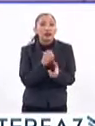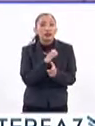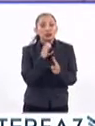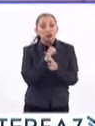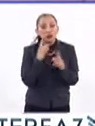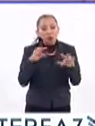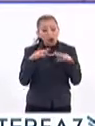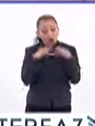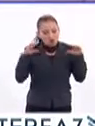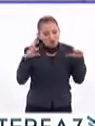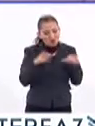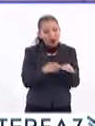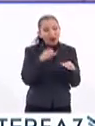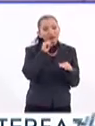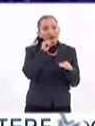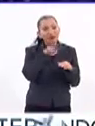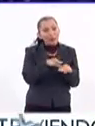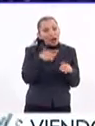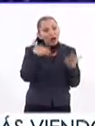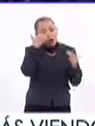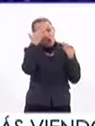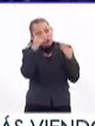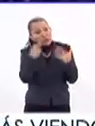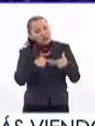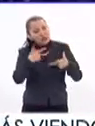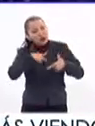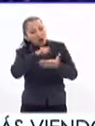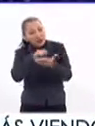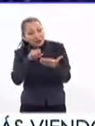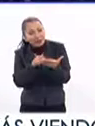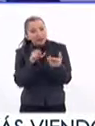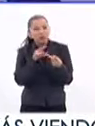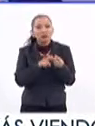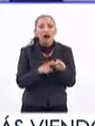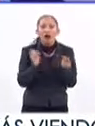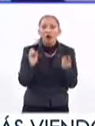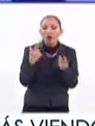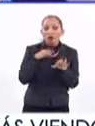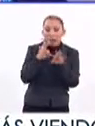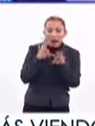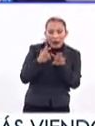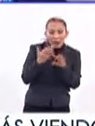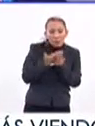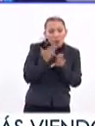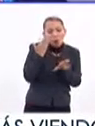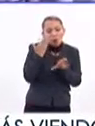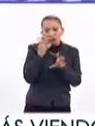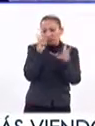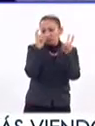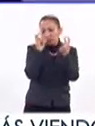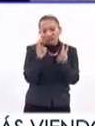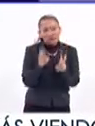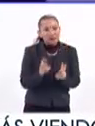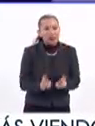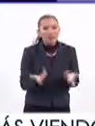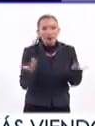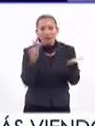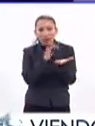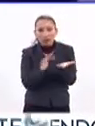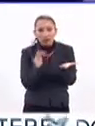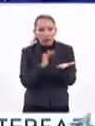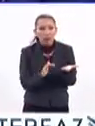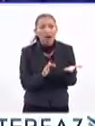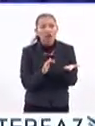encuentro, a partir de conocer autores, a partir de trabajar muchos aspectos de la